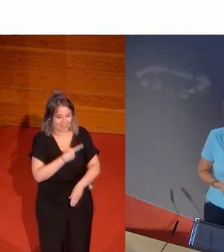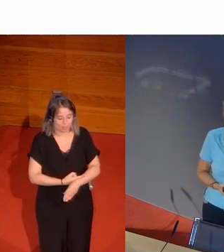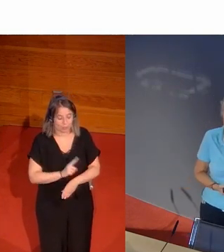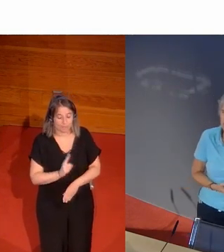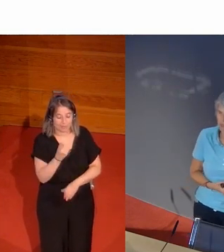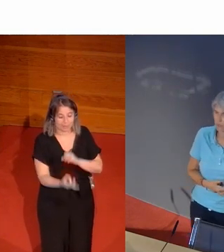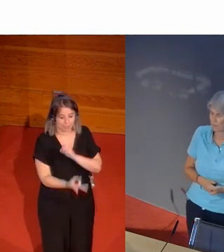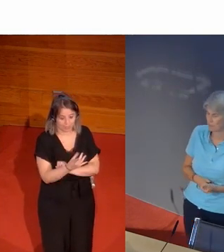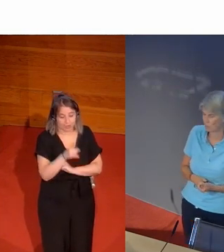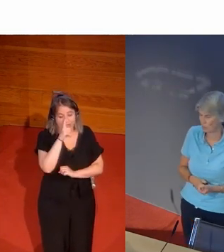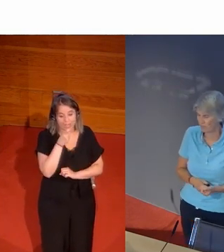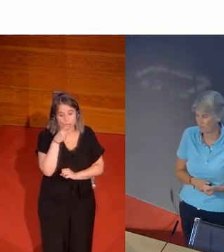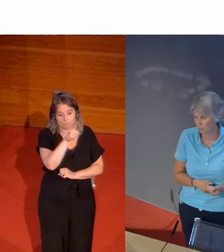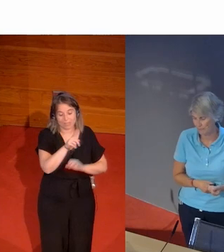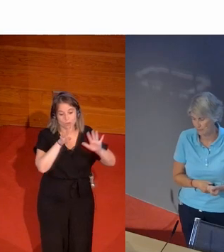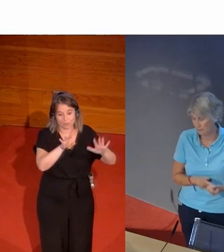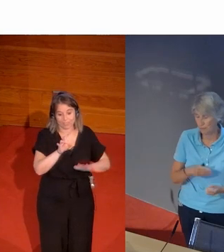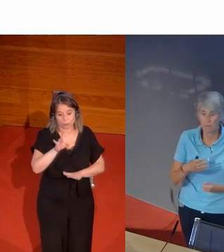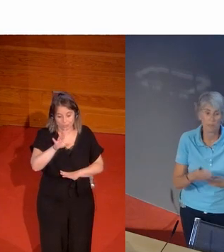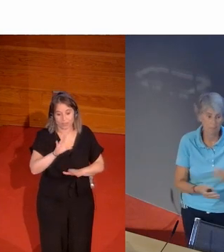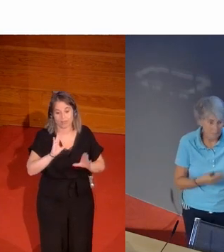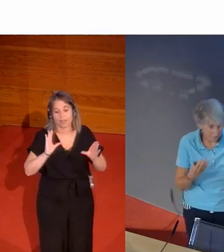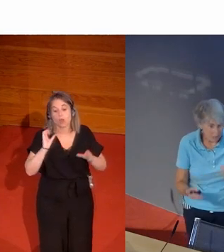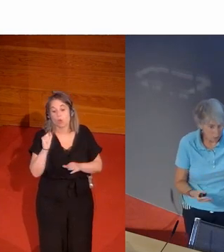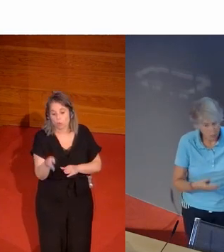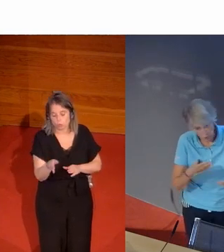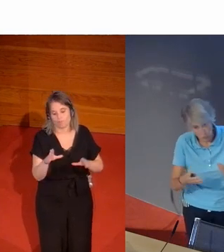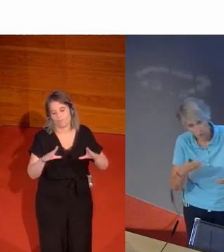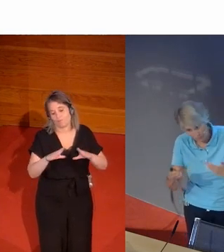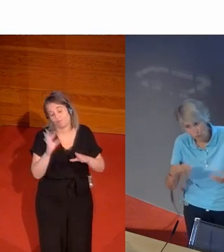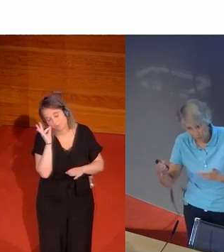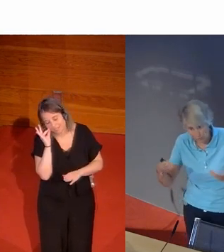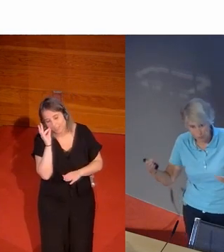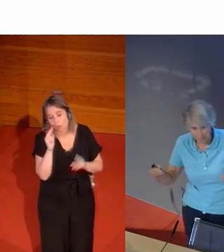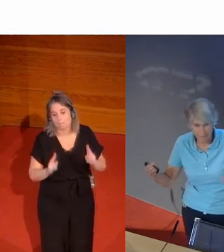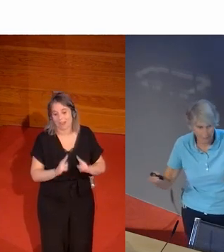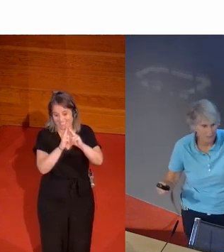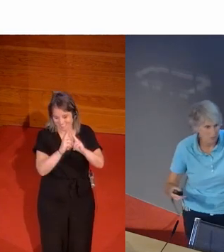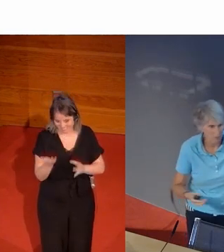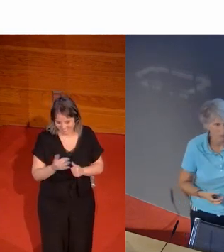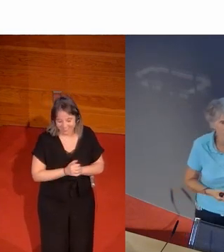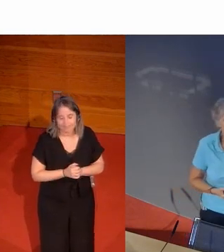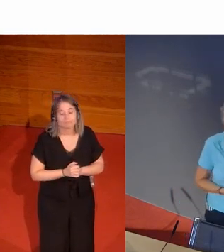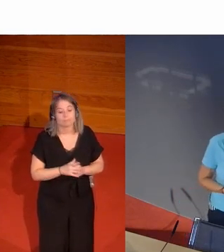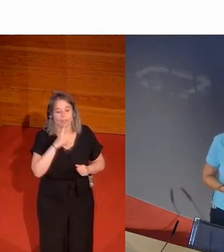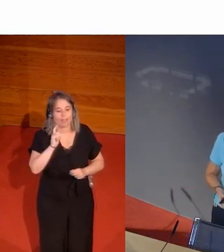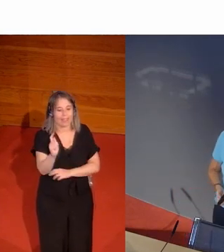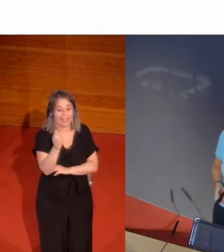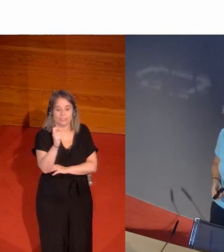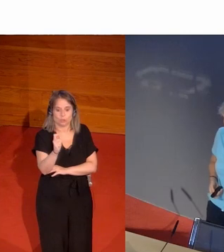primero que hace lo hace en 1915 que es el Club Femenino París. En vista del éxito porque todo esto va funcionando gracias al éxito que va